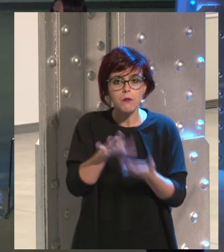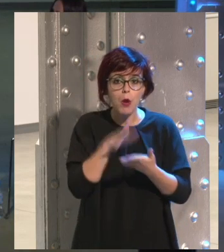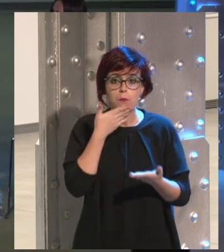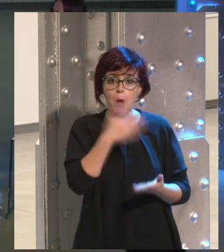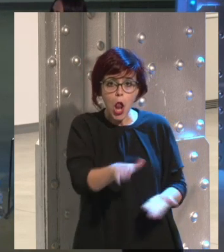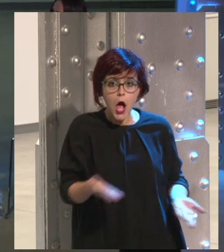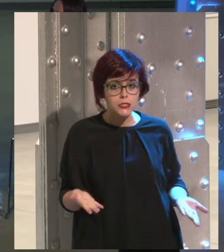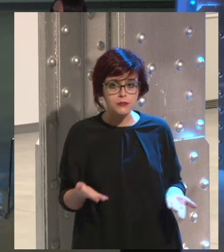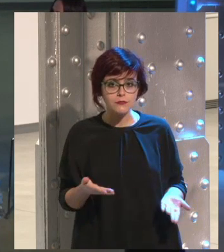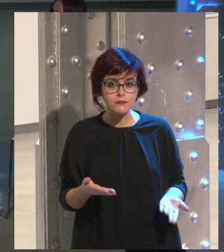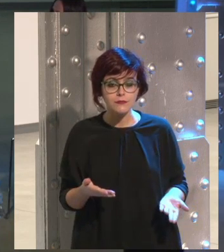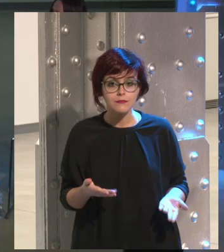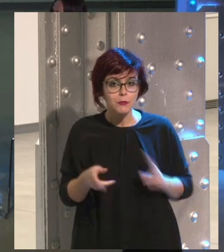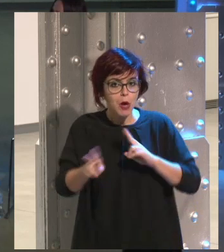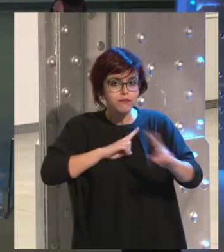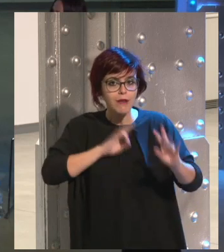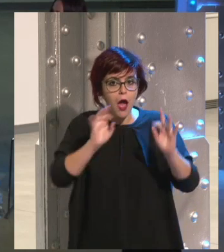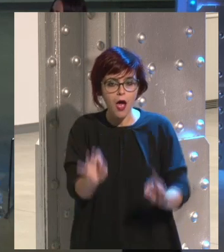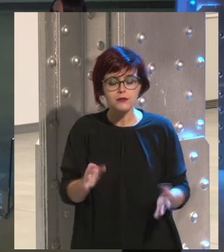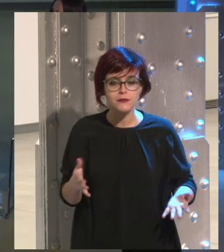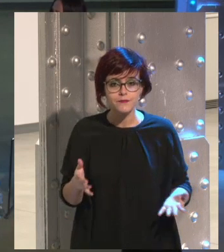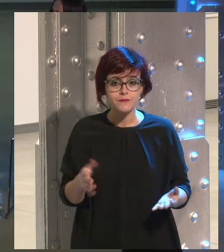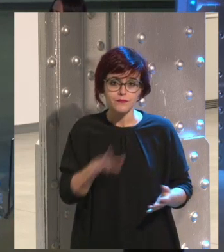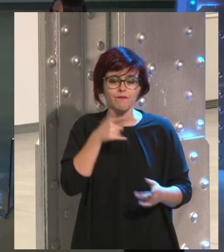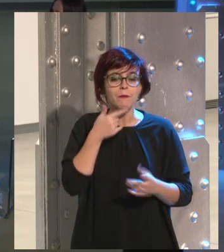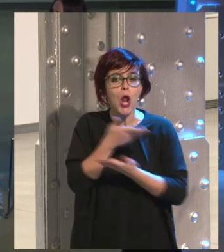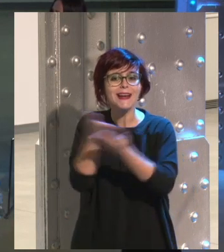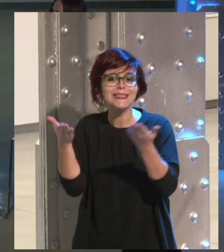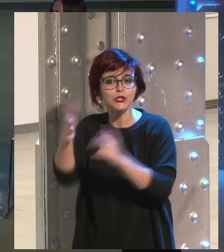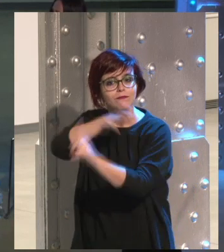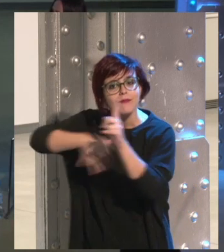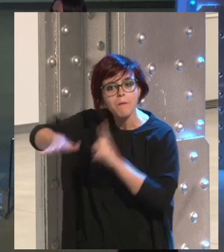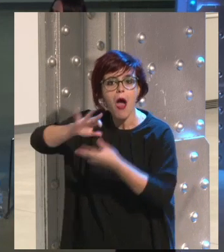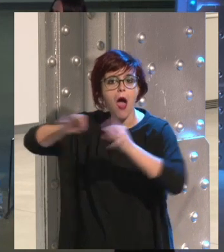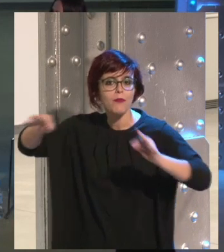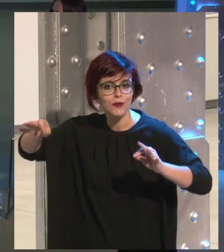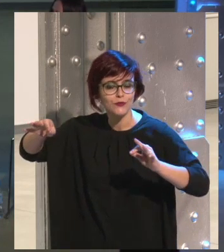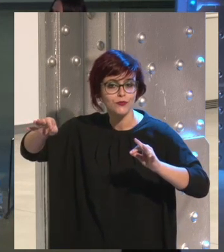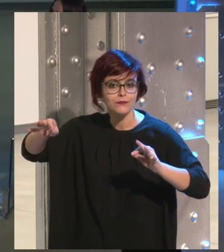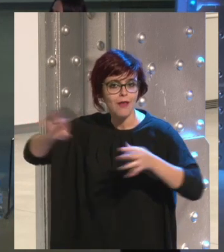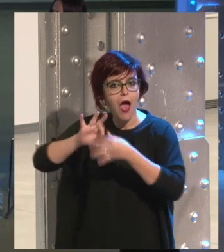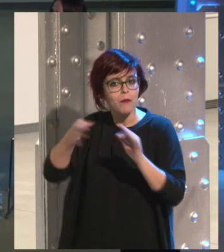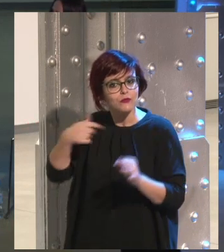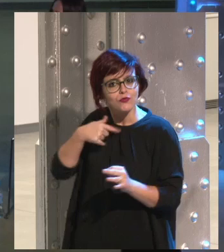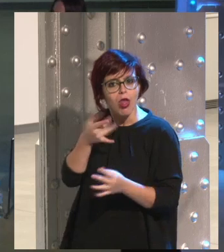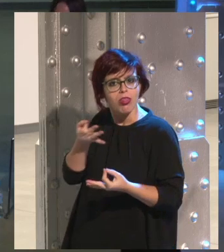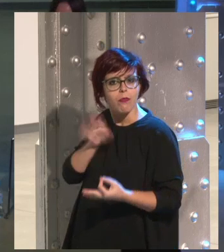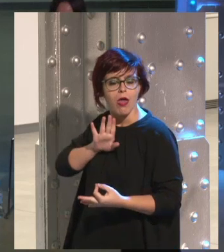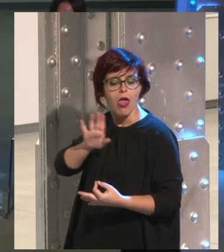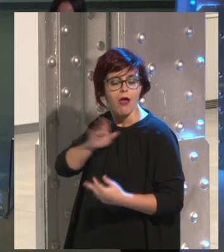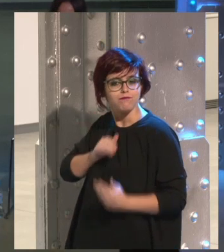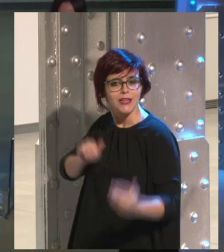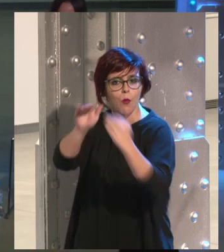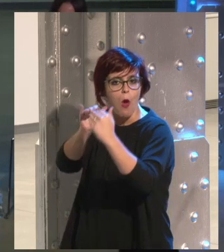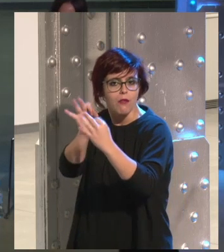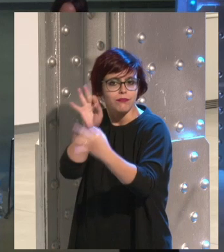porque mola. Esa es la contestación. Y porque están los demás. decir, donde están los otros, donde están mis amigos, donde está mi grupo de iguales, ahí estoy